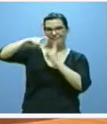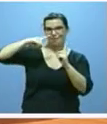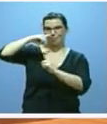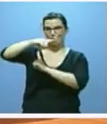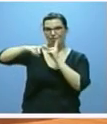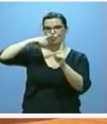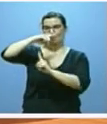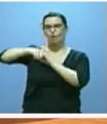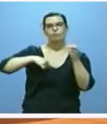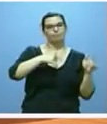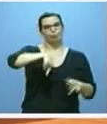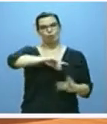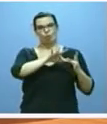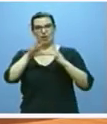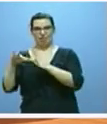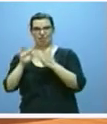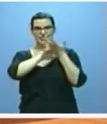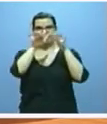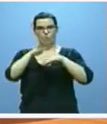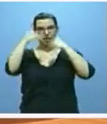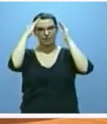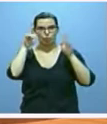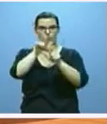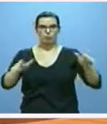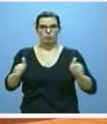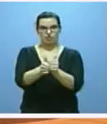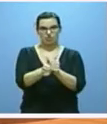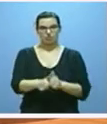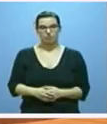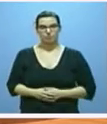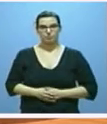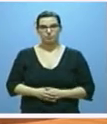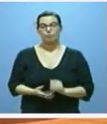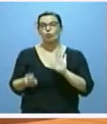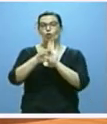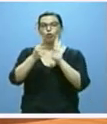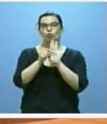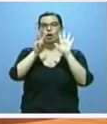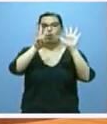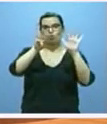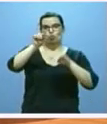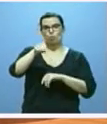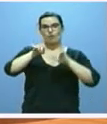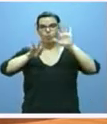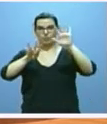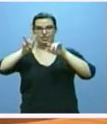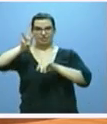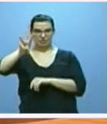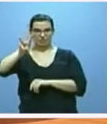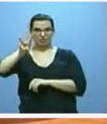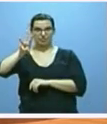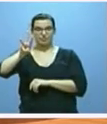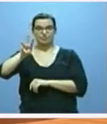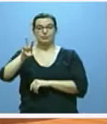el liderazgo de Castilla y León en la atención a la dependencia, con una nota de 8,93 y mejorando su